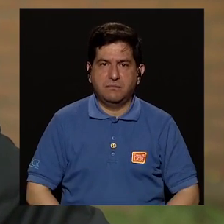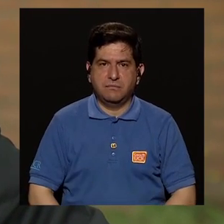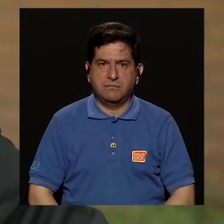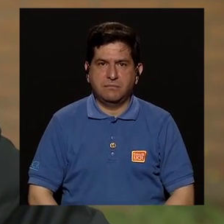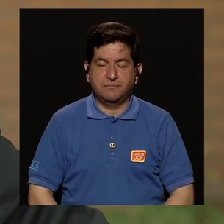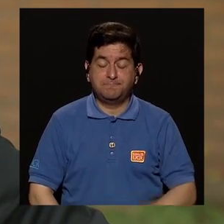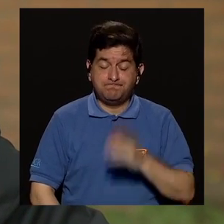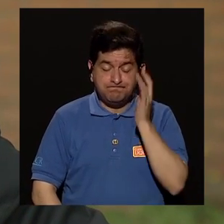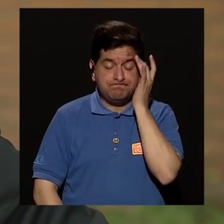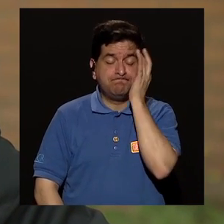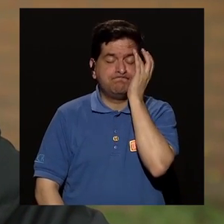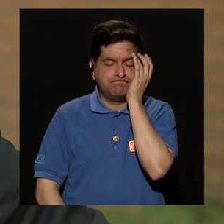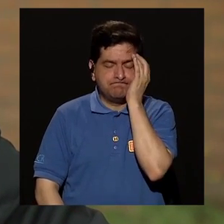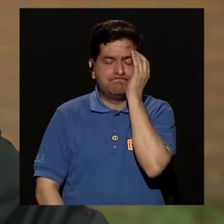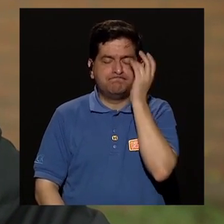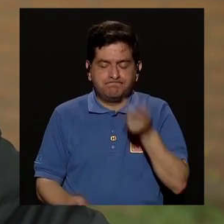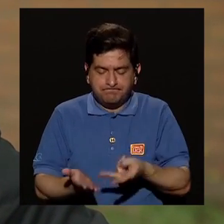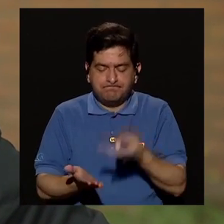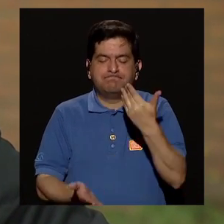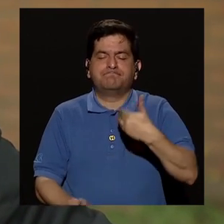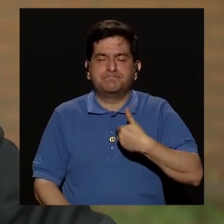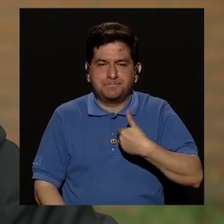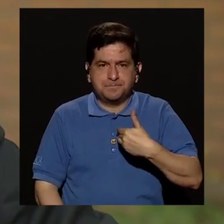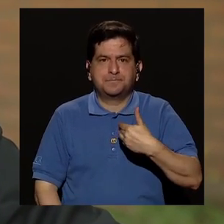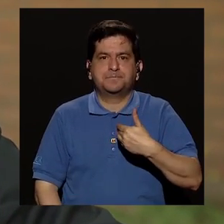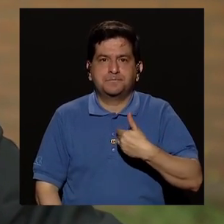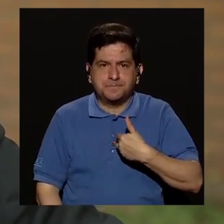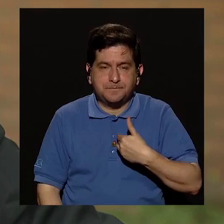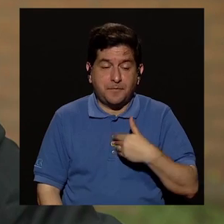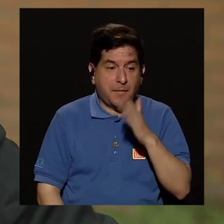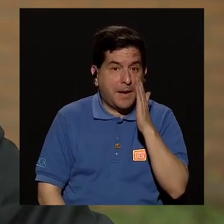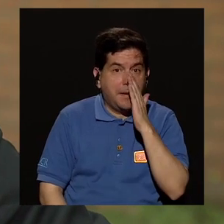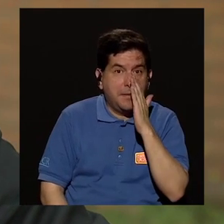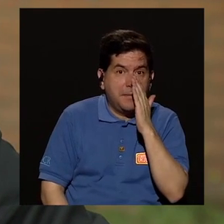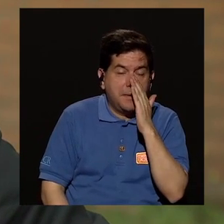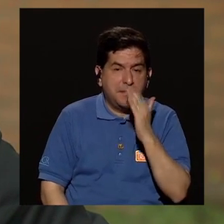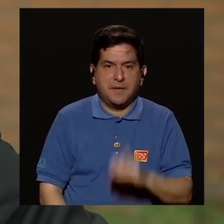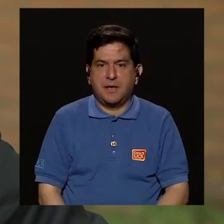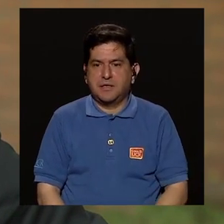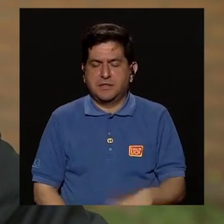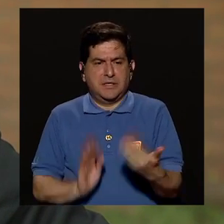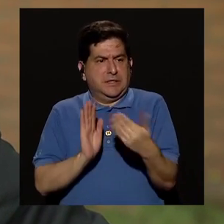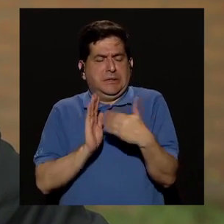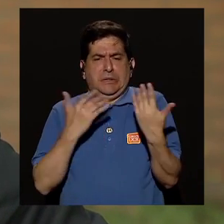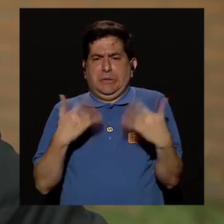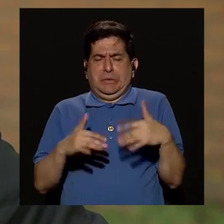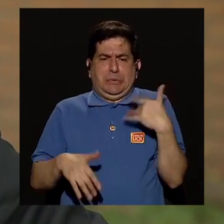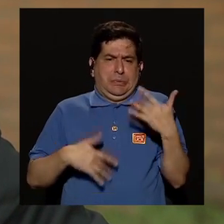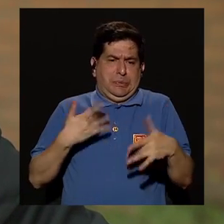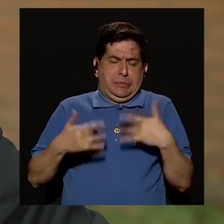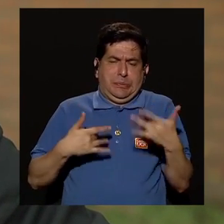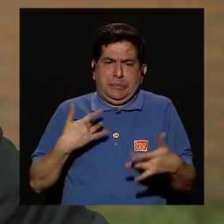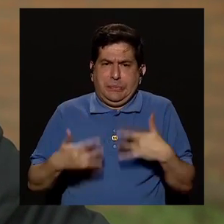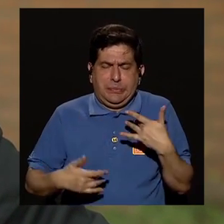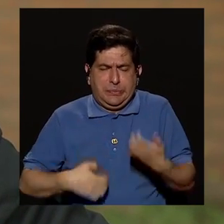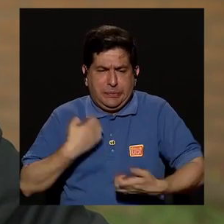son son preocupaciones muy válidas llegan madres de familia muy afectadas